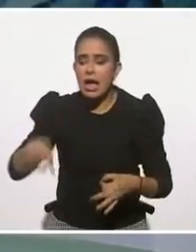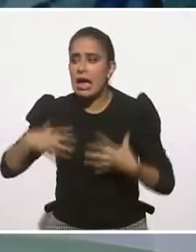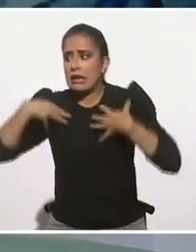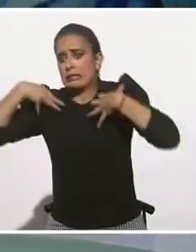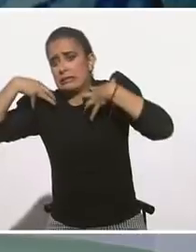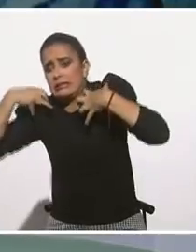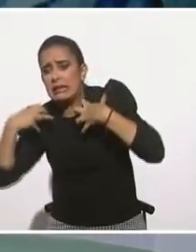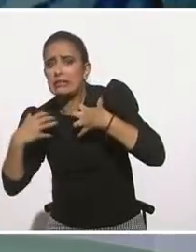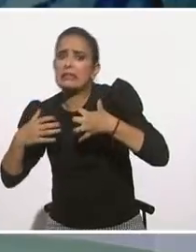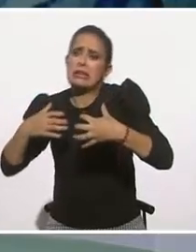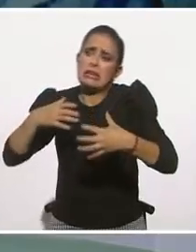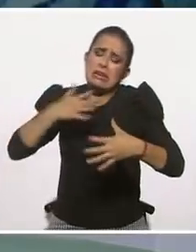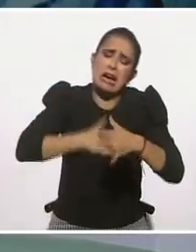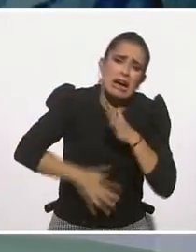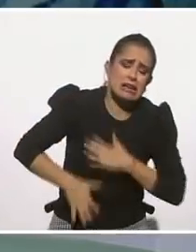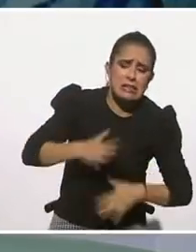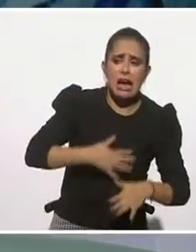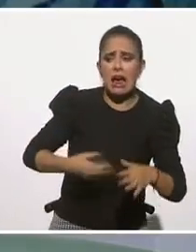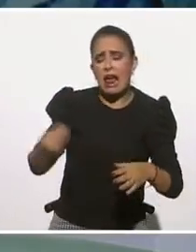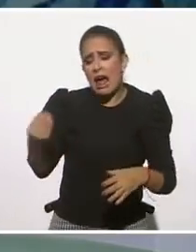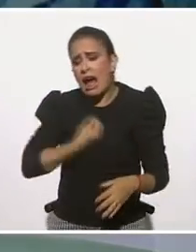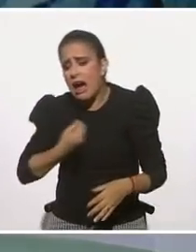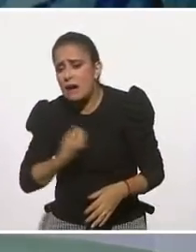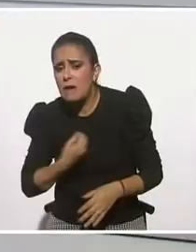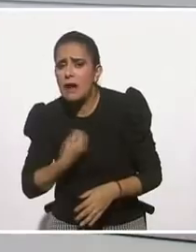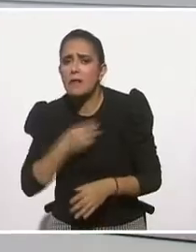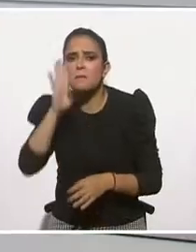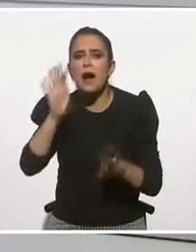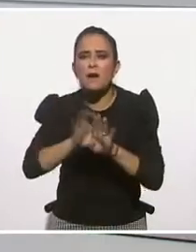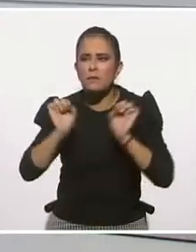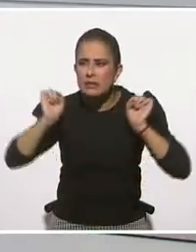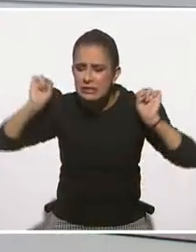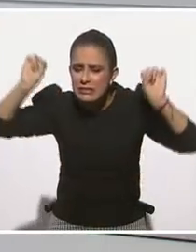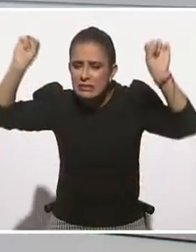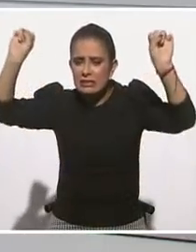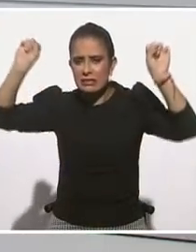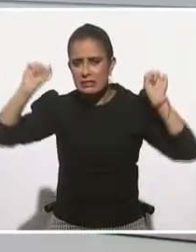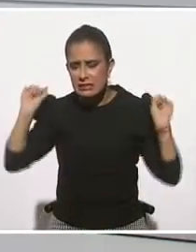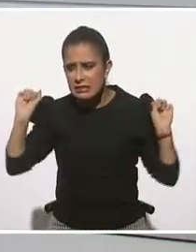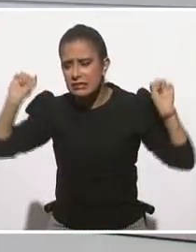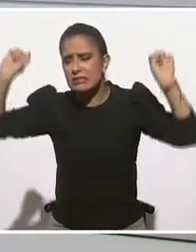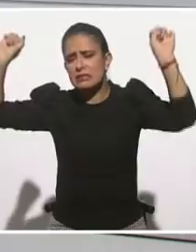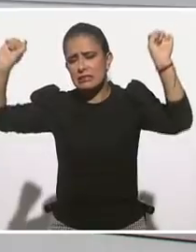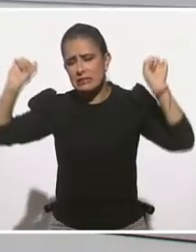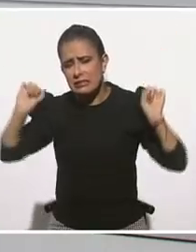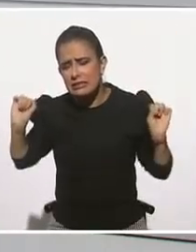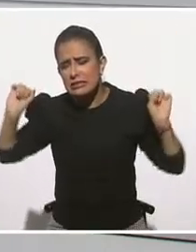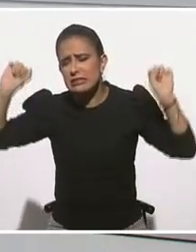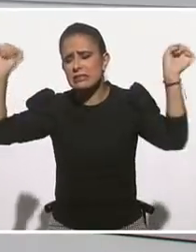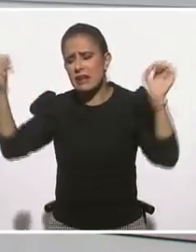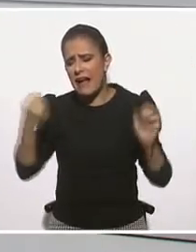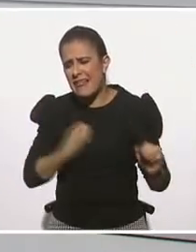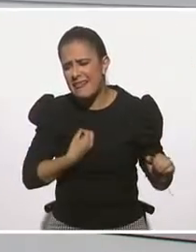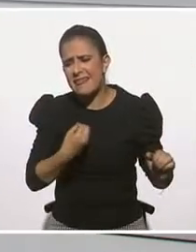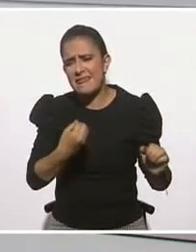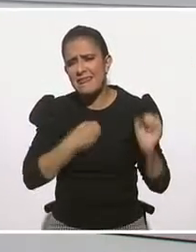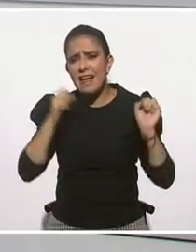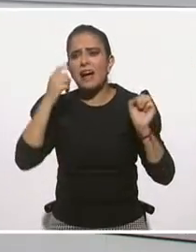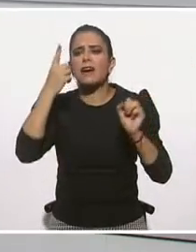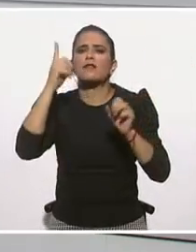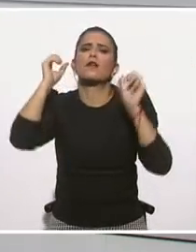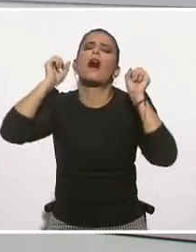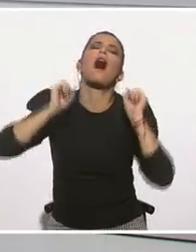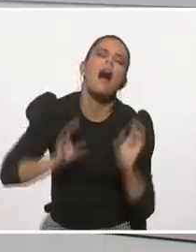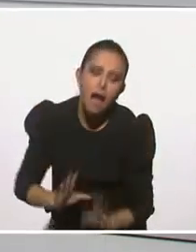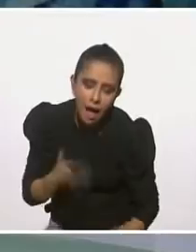Resistiendo, aguantando. Como levantando pesas, aguantando. el asunto es que el